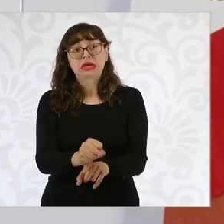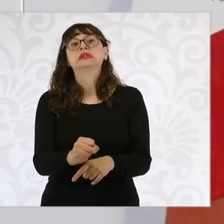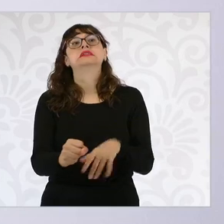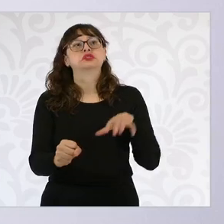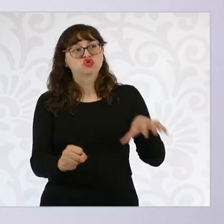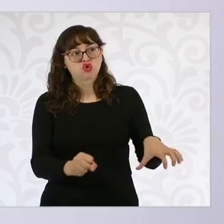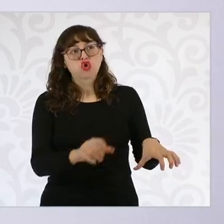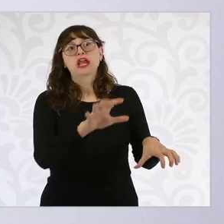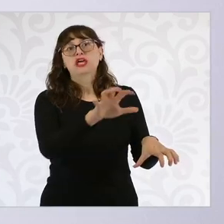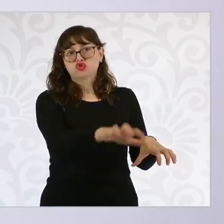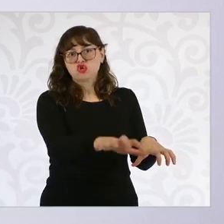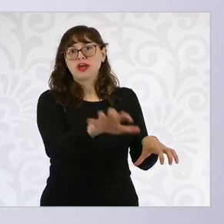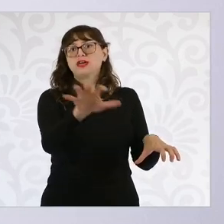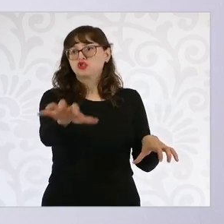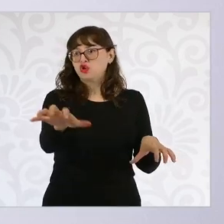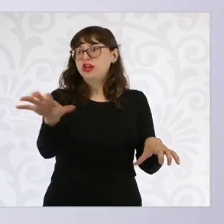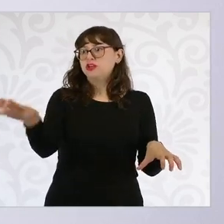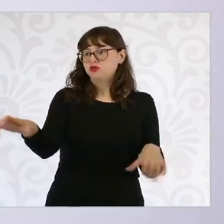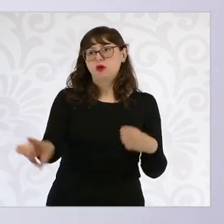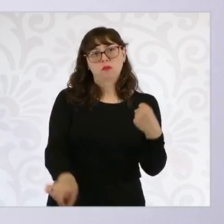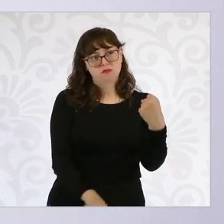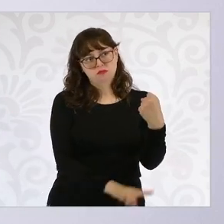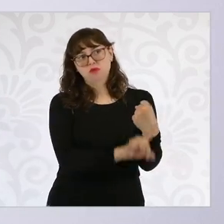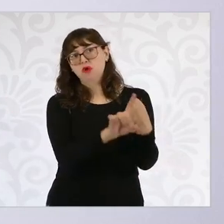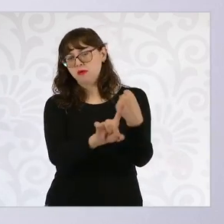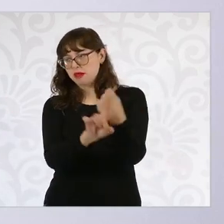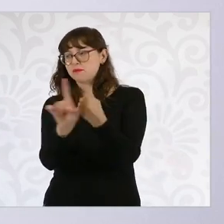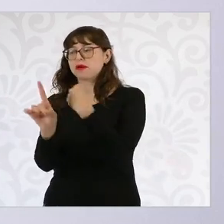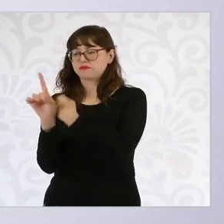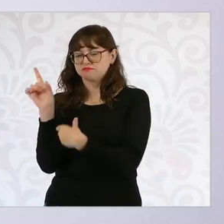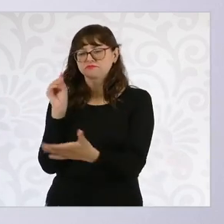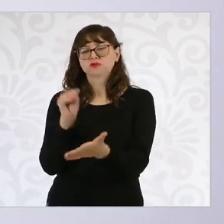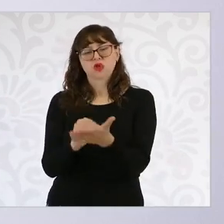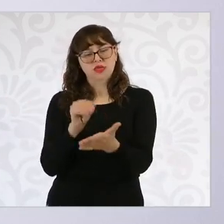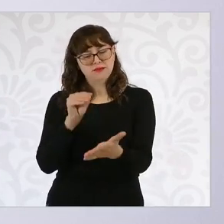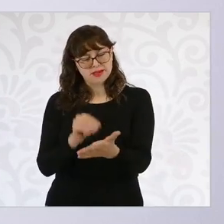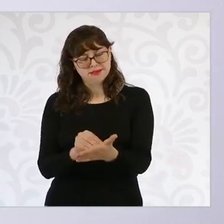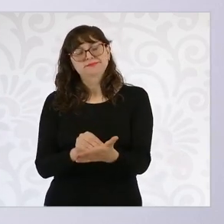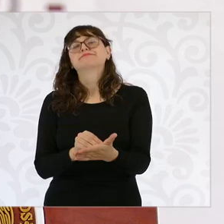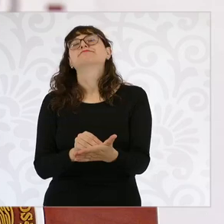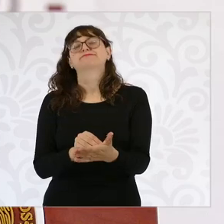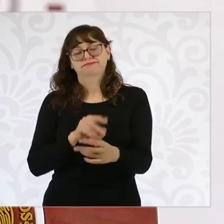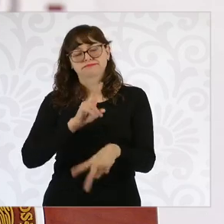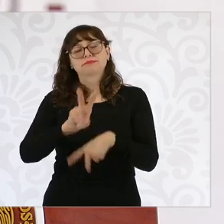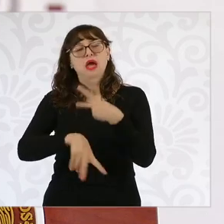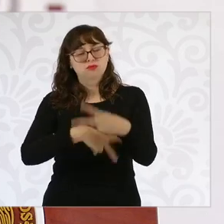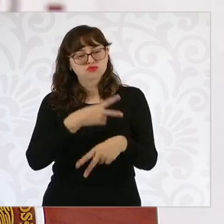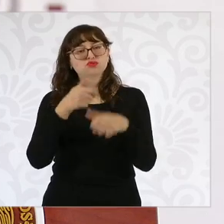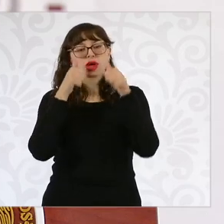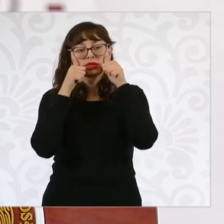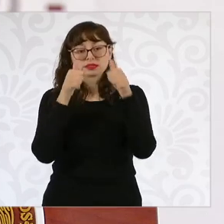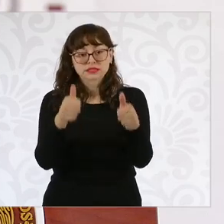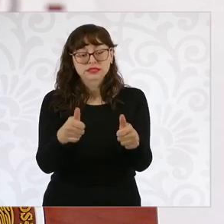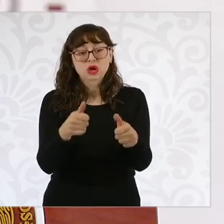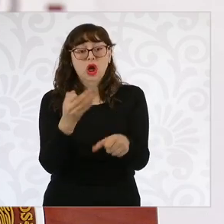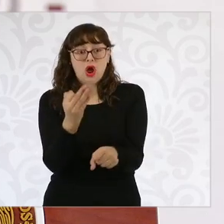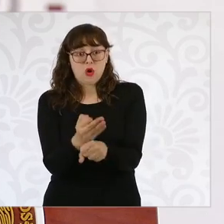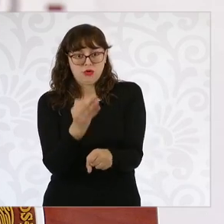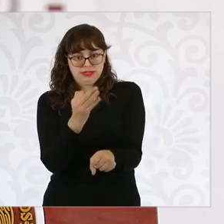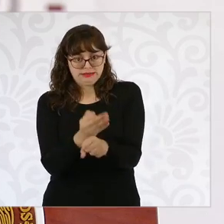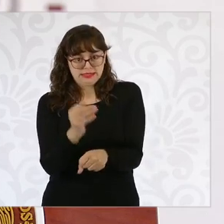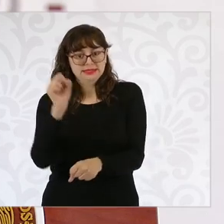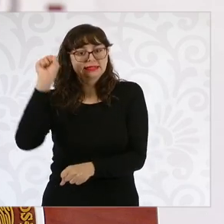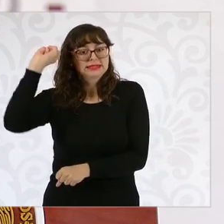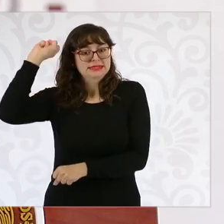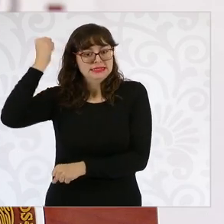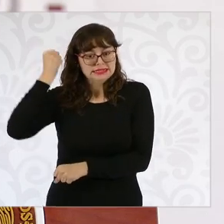donde todavía hay problemas de inseguridad y de violencia. En particular, Sinaloa es un caso